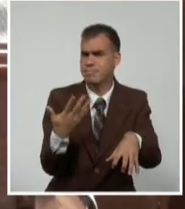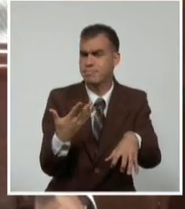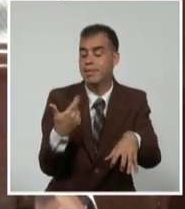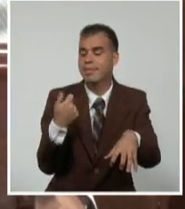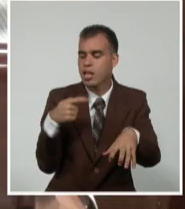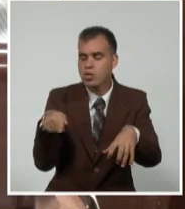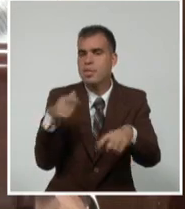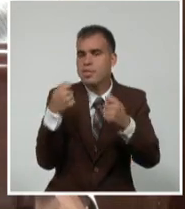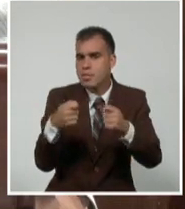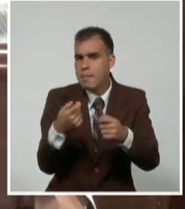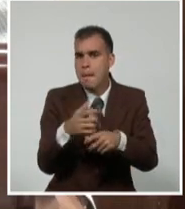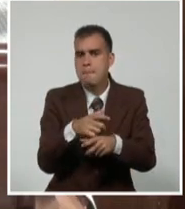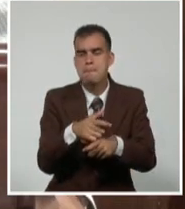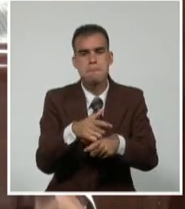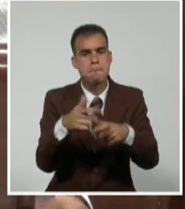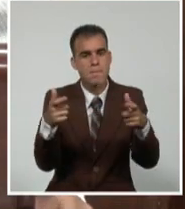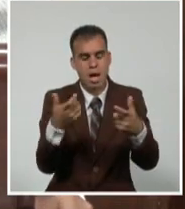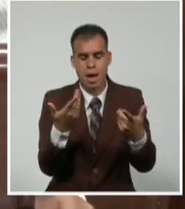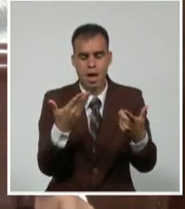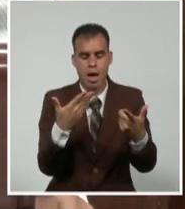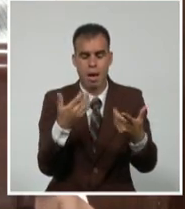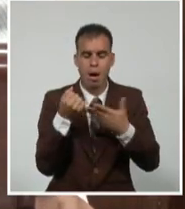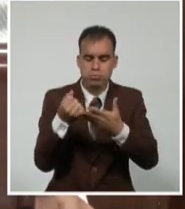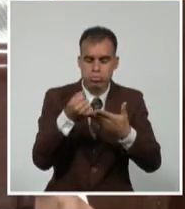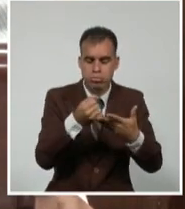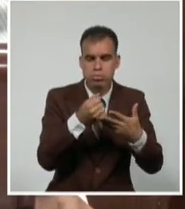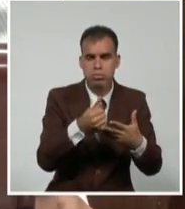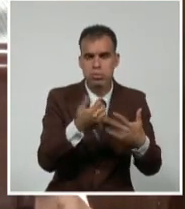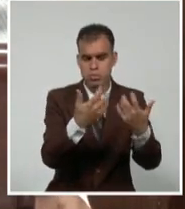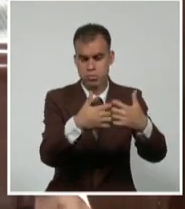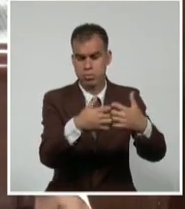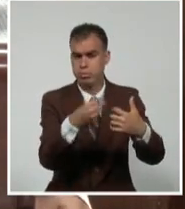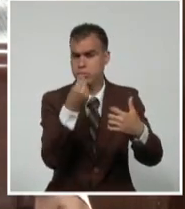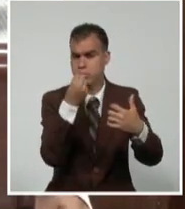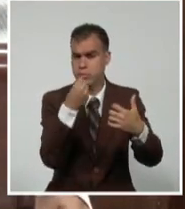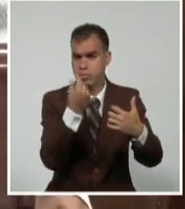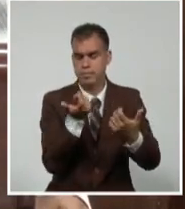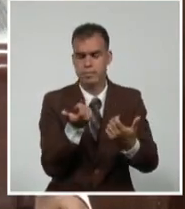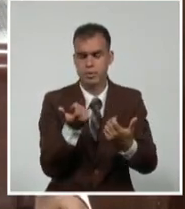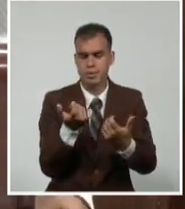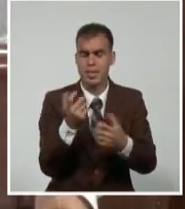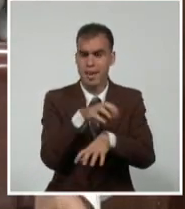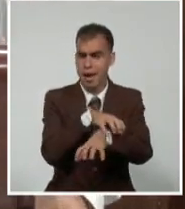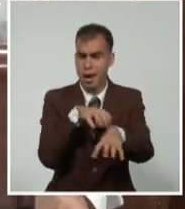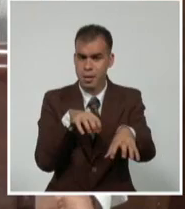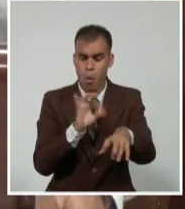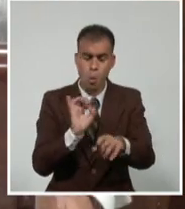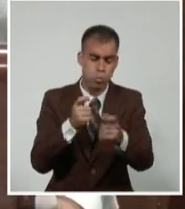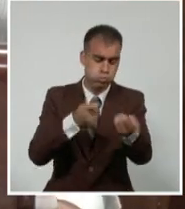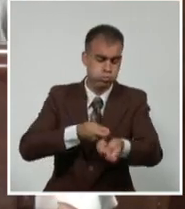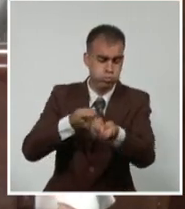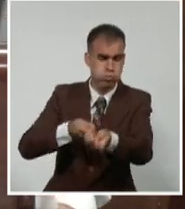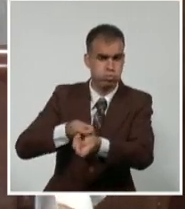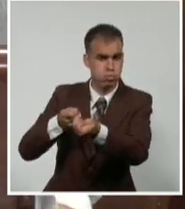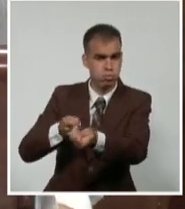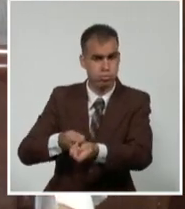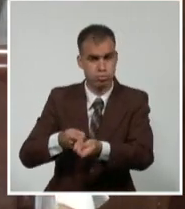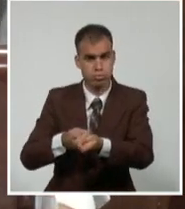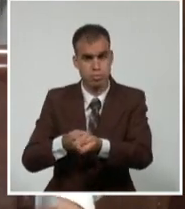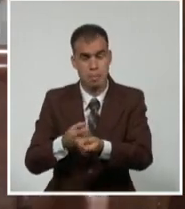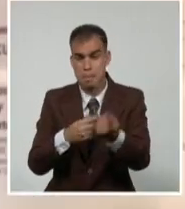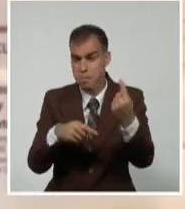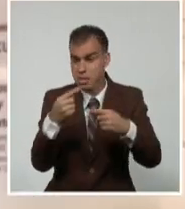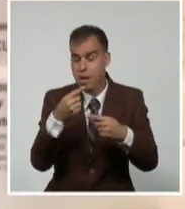impacto en la producción de alimentos y en el desarrollo tanto agrícola como animal, como la industria, fundamentalmente la industria